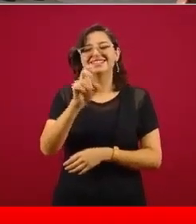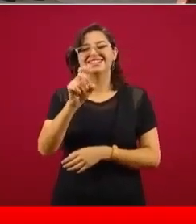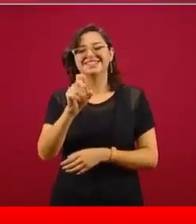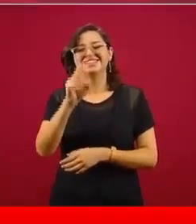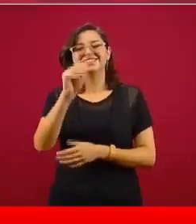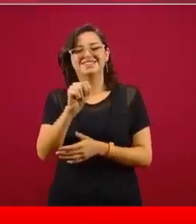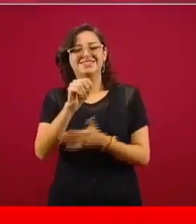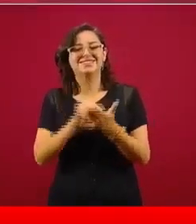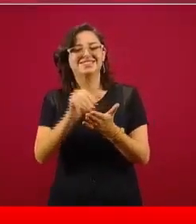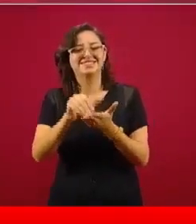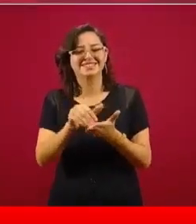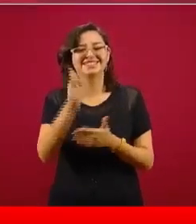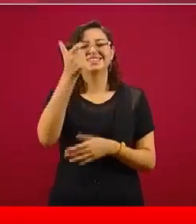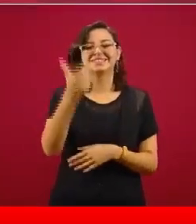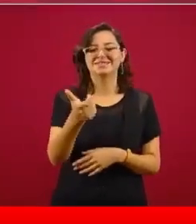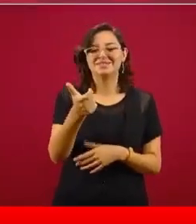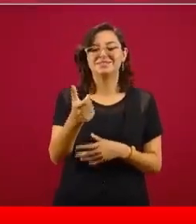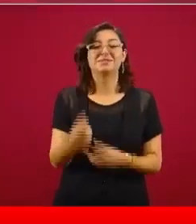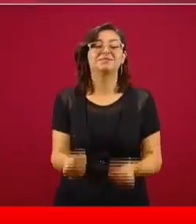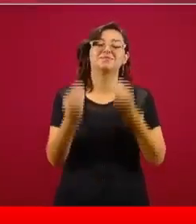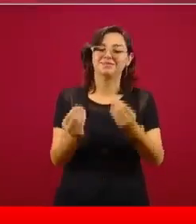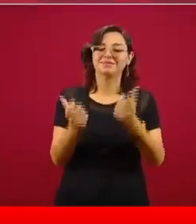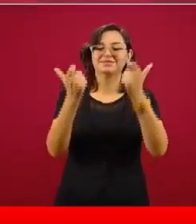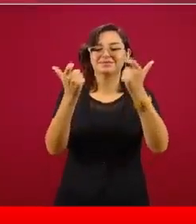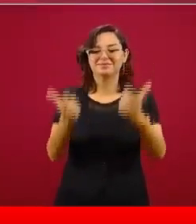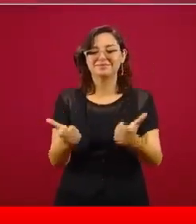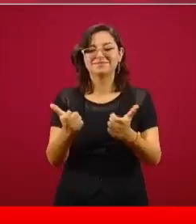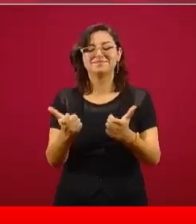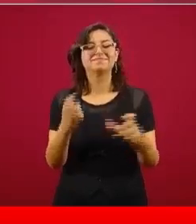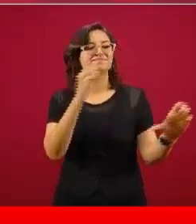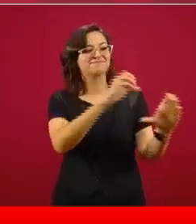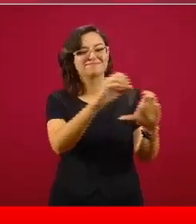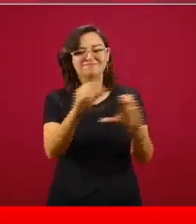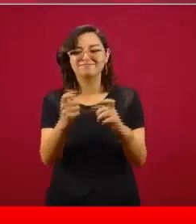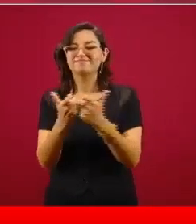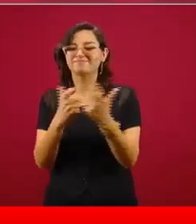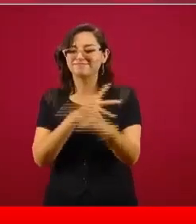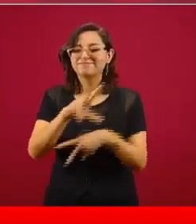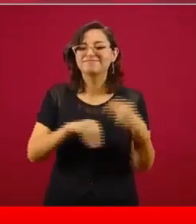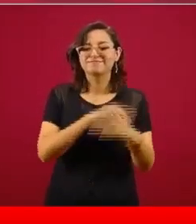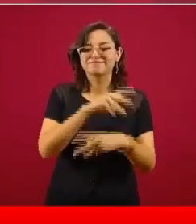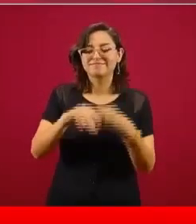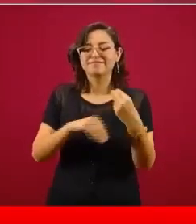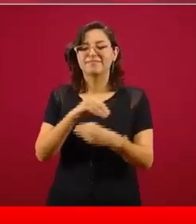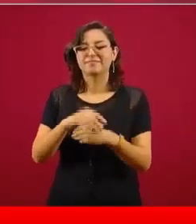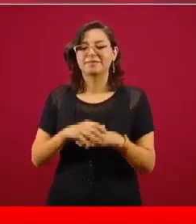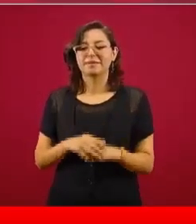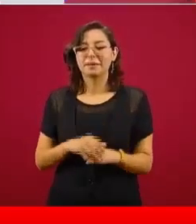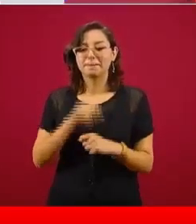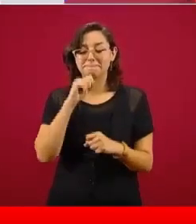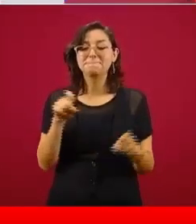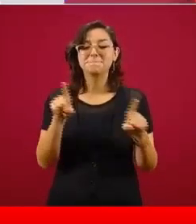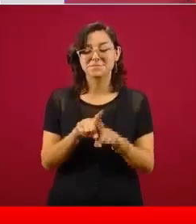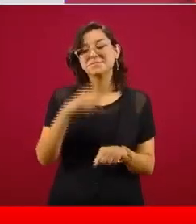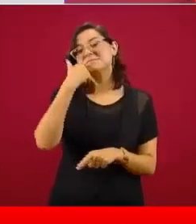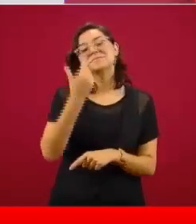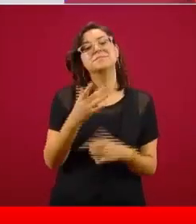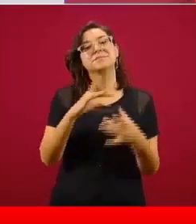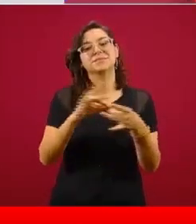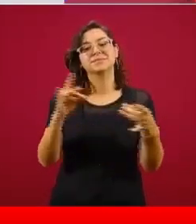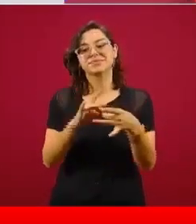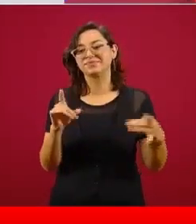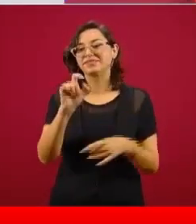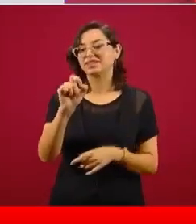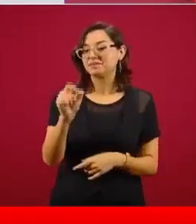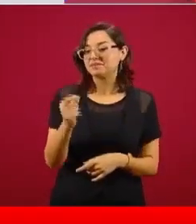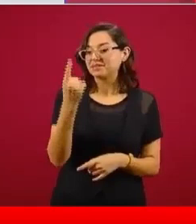Es muchísimo dinero que va a reactivar economías. Y déjenme decirles un dato que me parece muy esperanzador. Estos